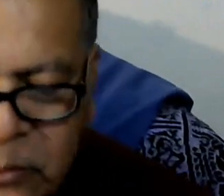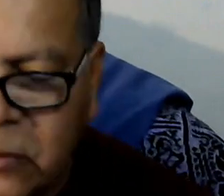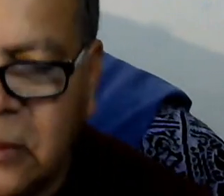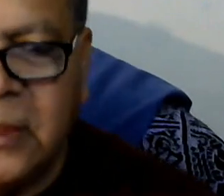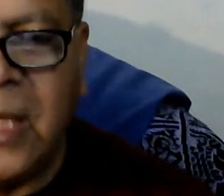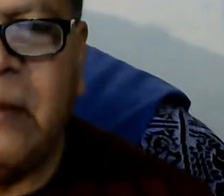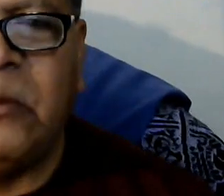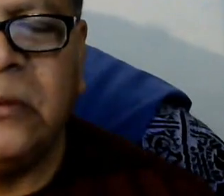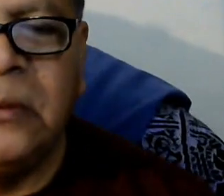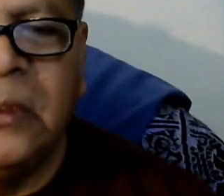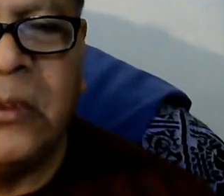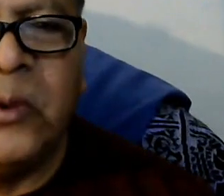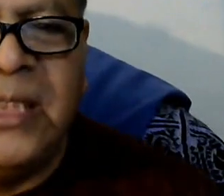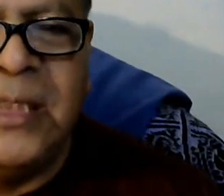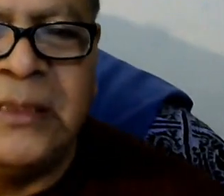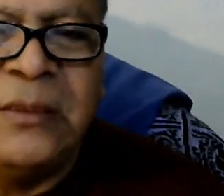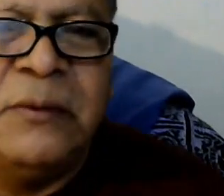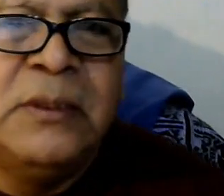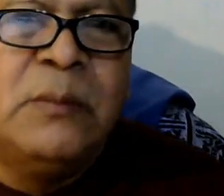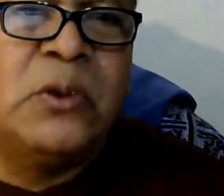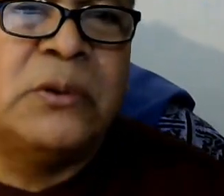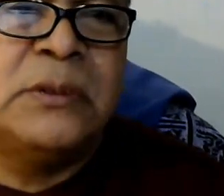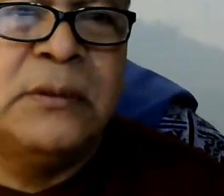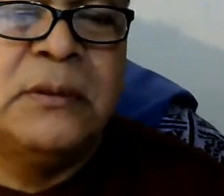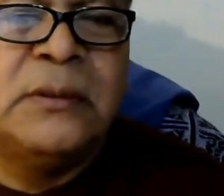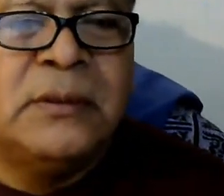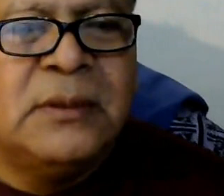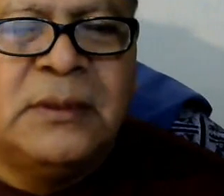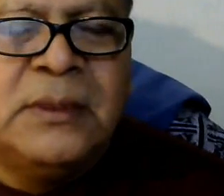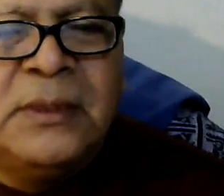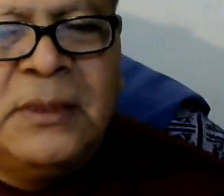vamos a dar el voto ahí vamos ¿no? como títeres dando votos